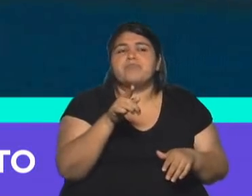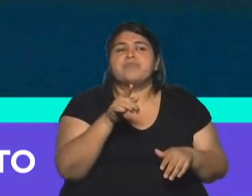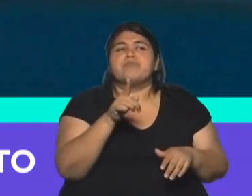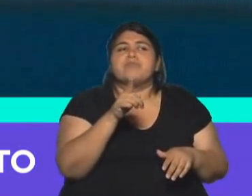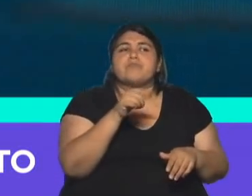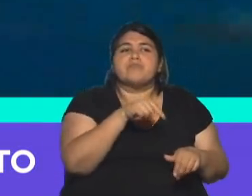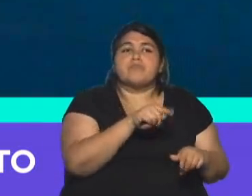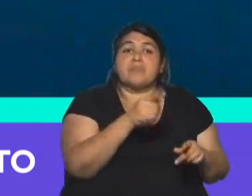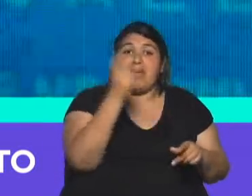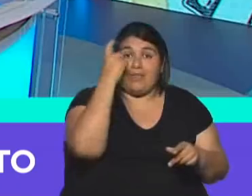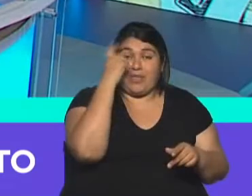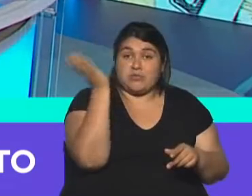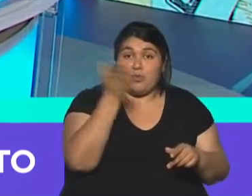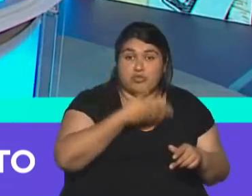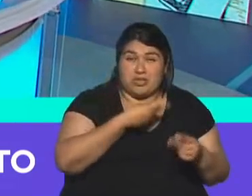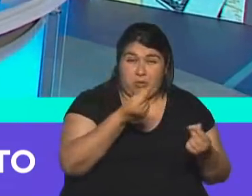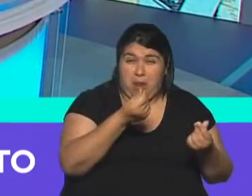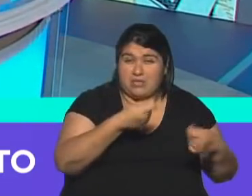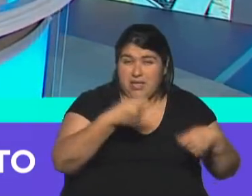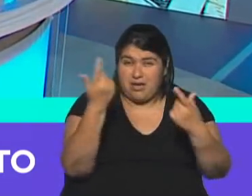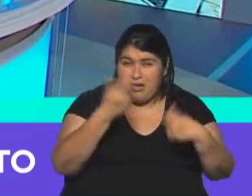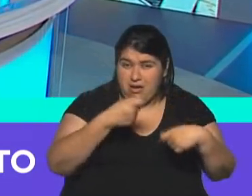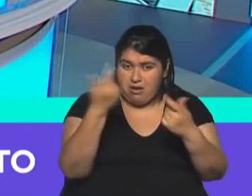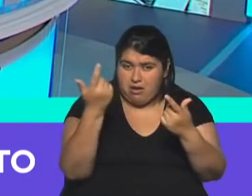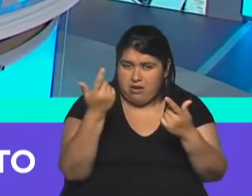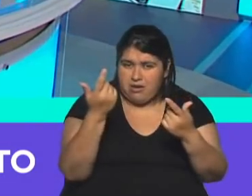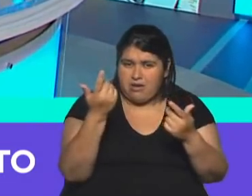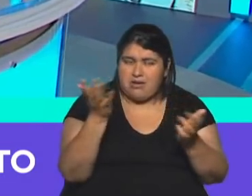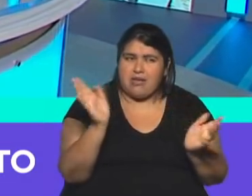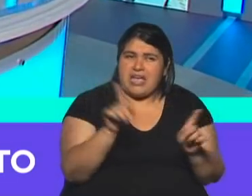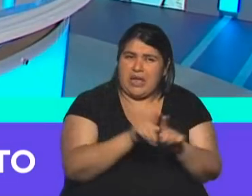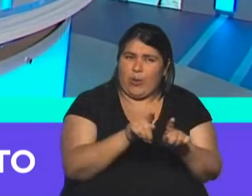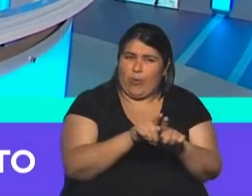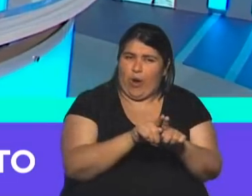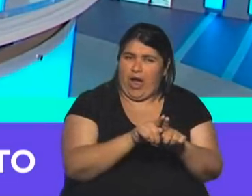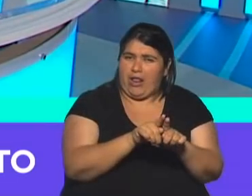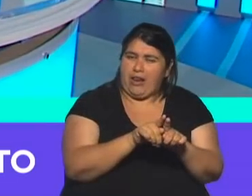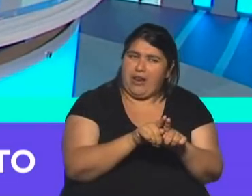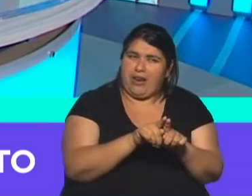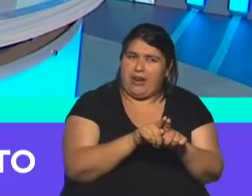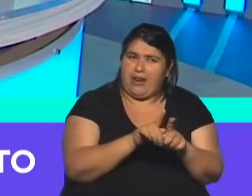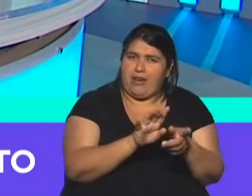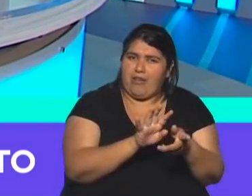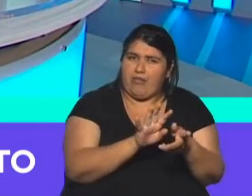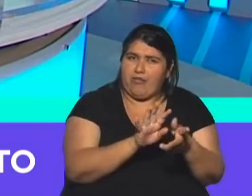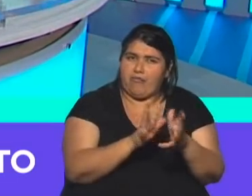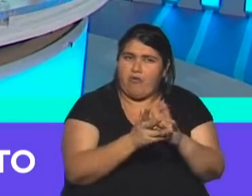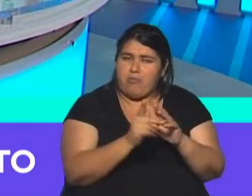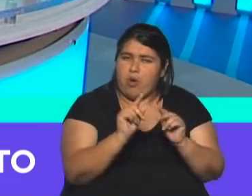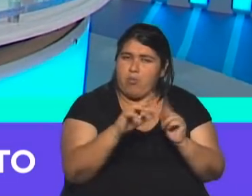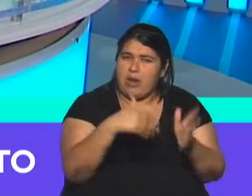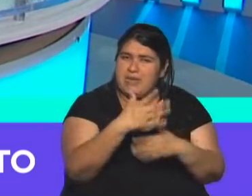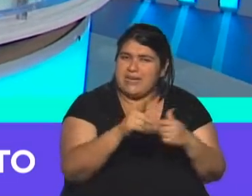población, 10%, significaban el impacto que vos dijiste. ¿Eran tantos como para pagar un costo que de una u otra manera es político para el gobierno